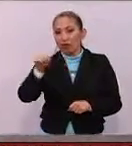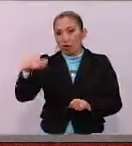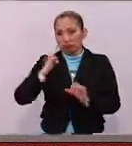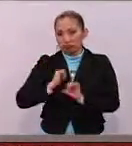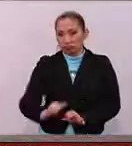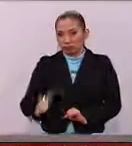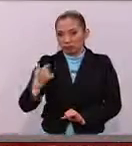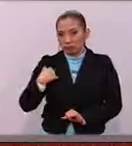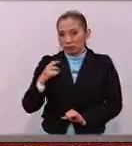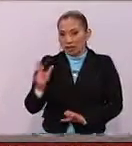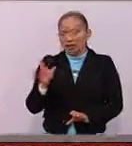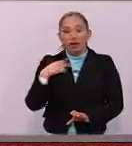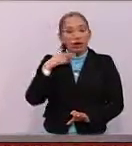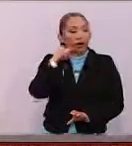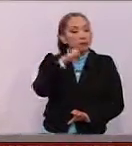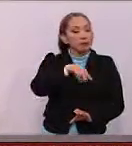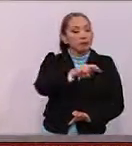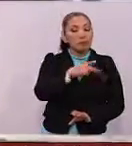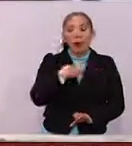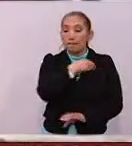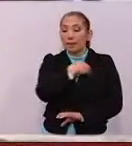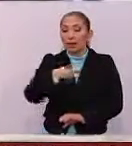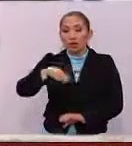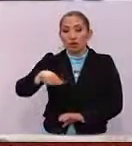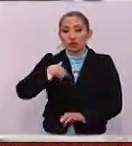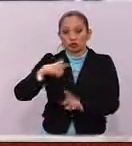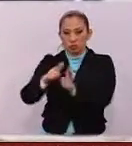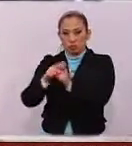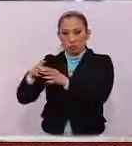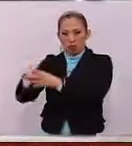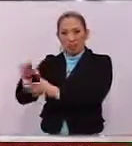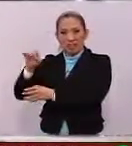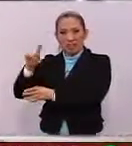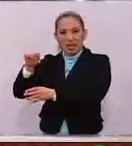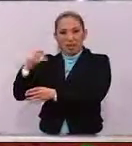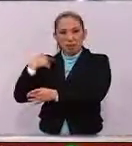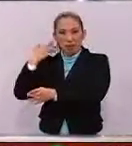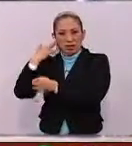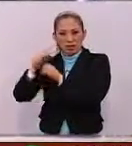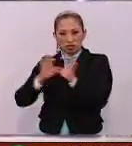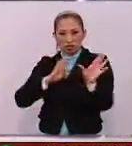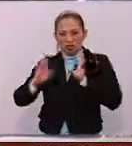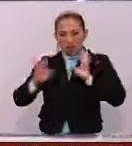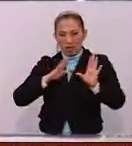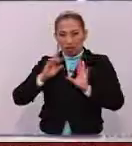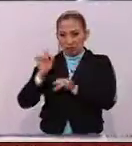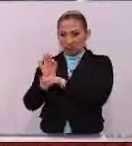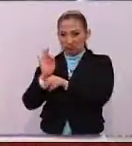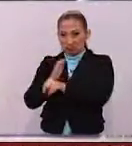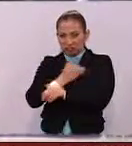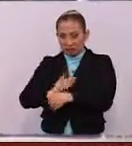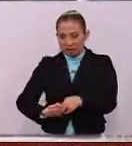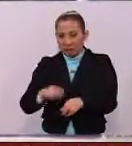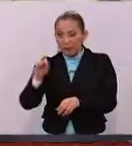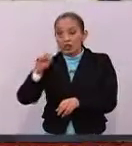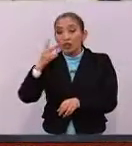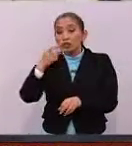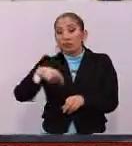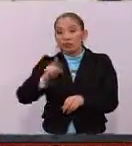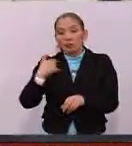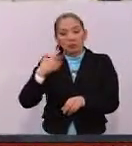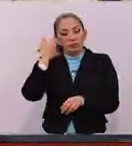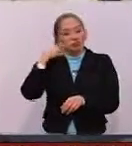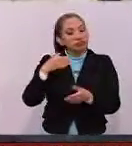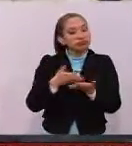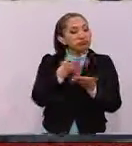norte, informó que junto con integrantes del Estado Mayor Presidencial, recorrieron los poco más de veintidós kilómetros por los